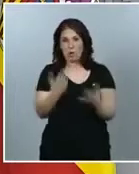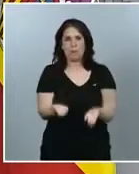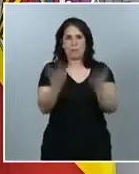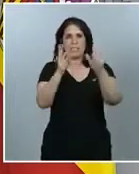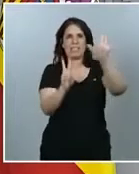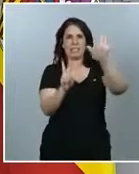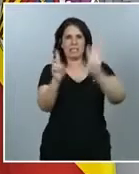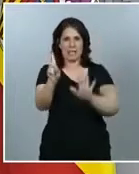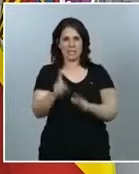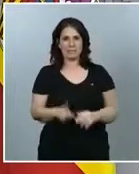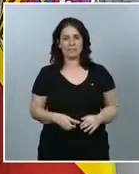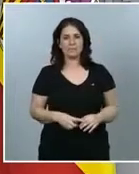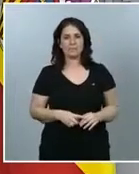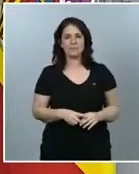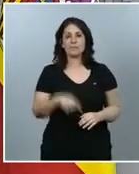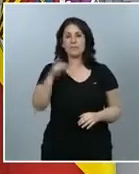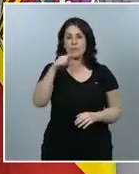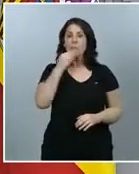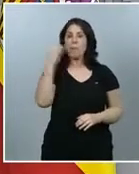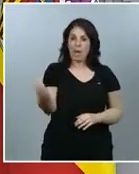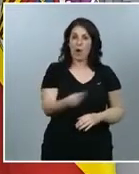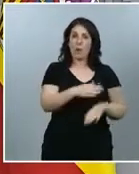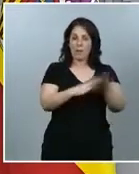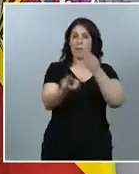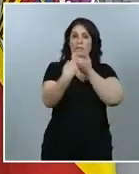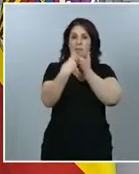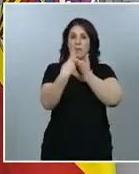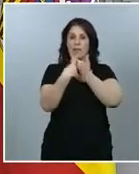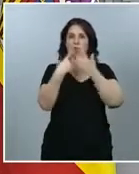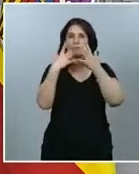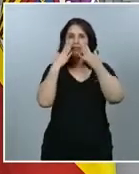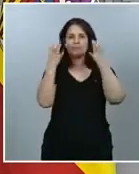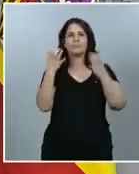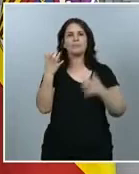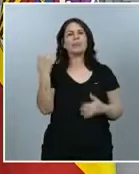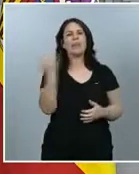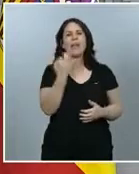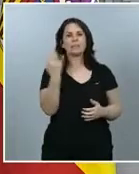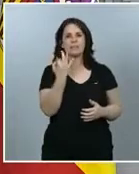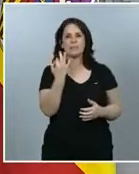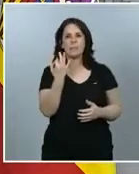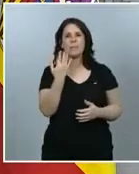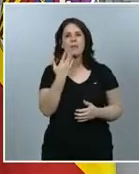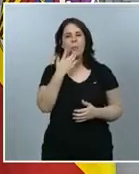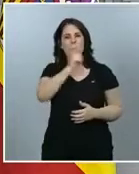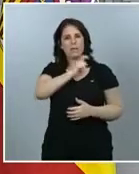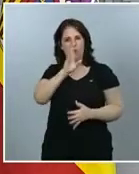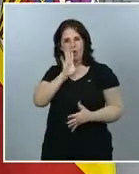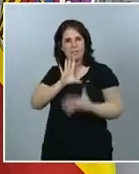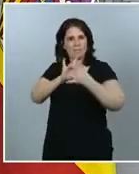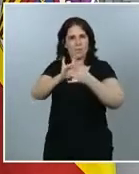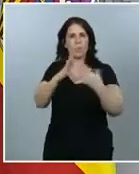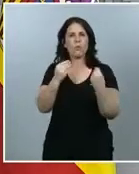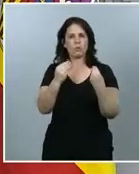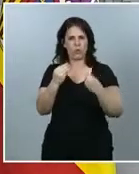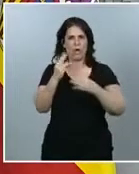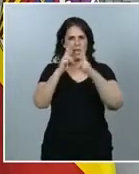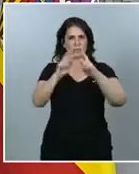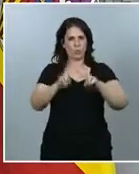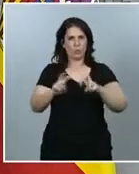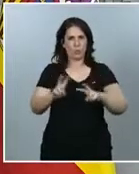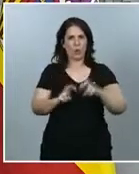tasa de participación refleja, por un lado, la alta adherencia al estudio. Hasta el 95% de todos los